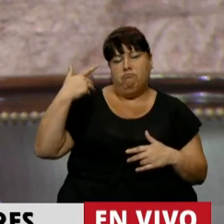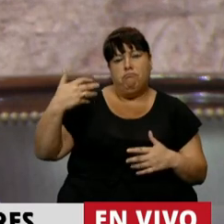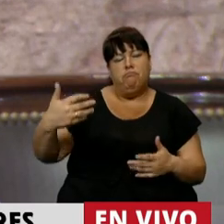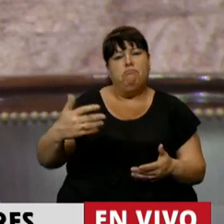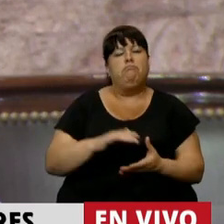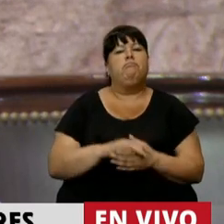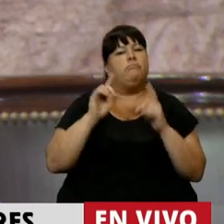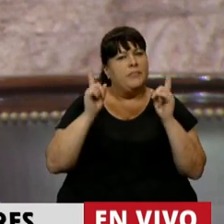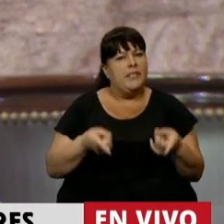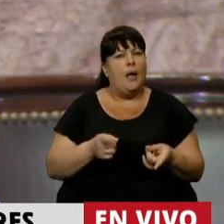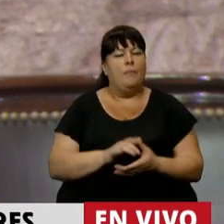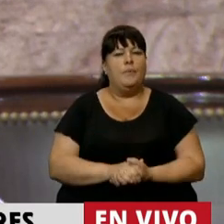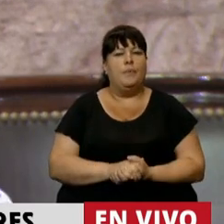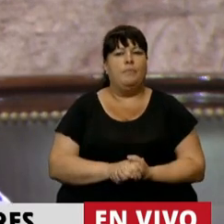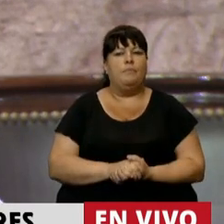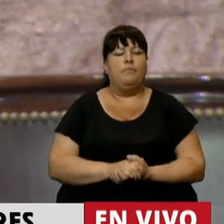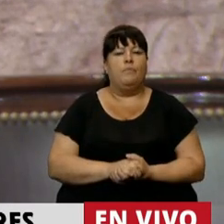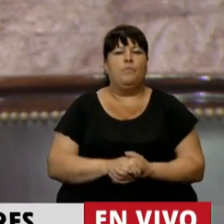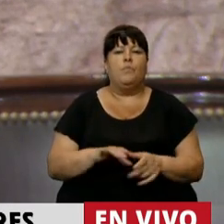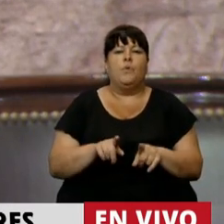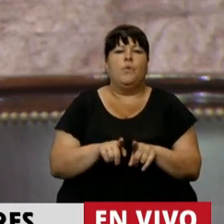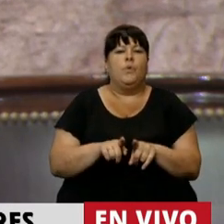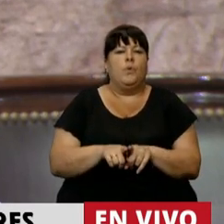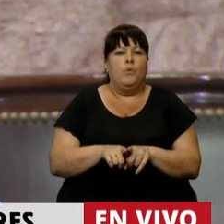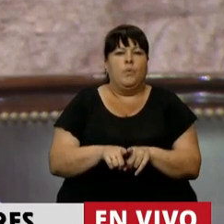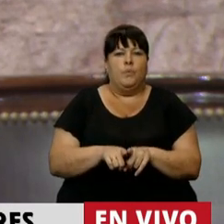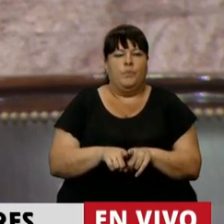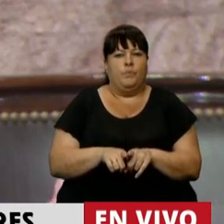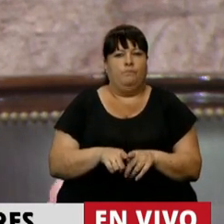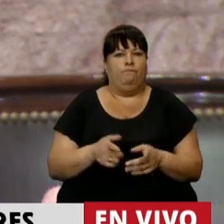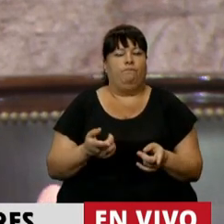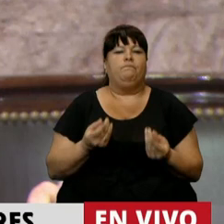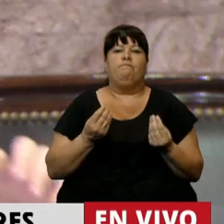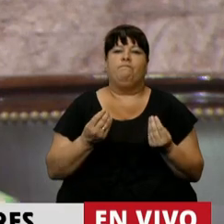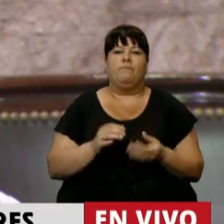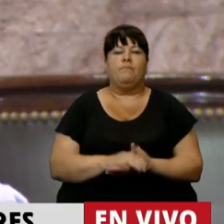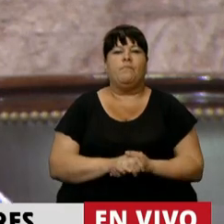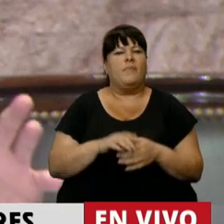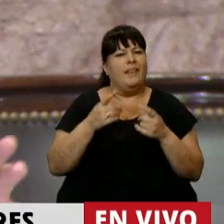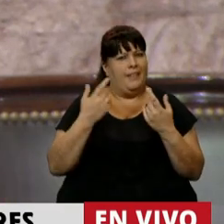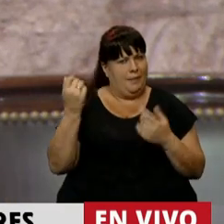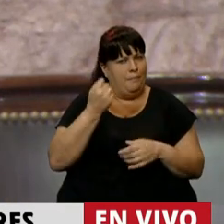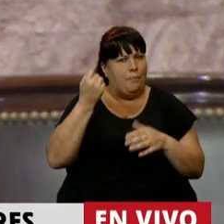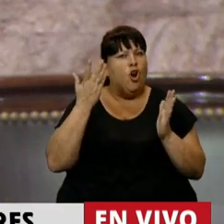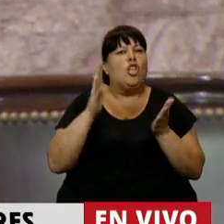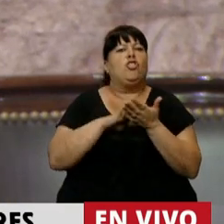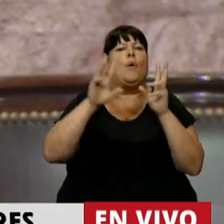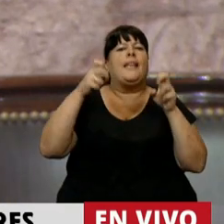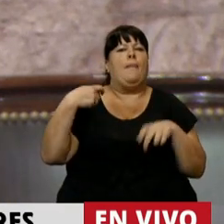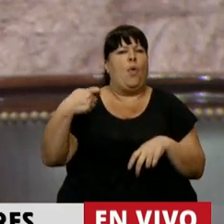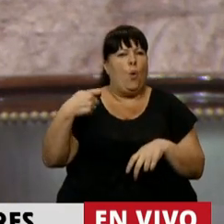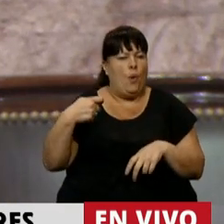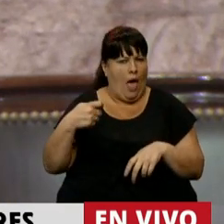Presidente, también se ha dado algo que es algo muy significativo en el sistema